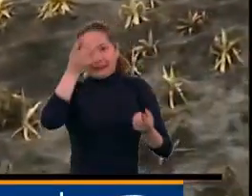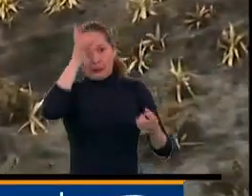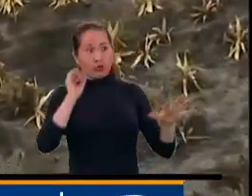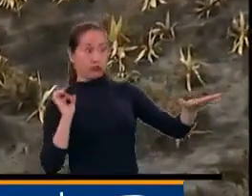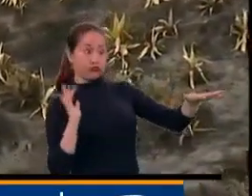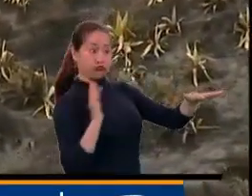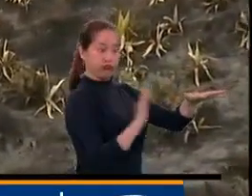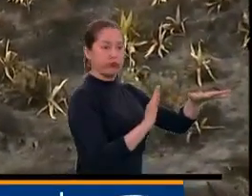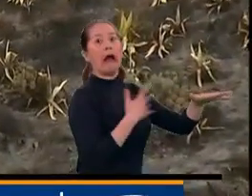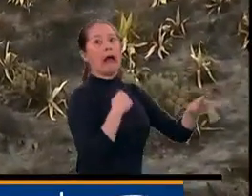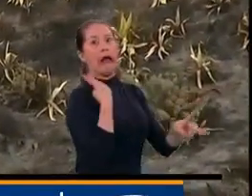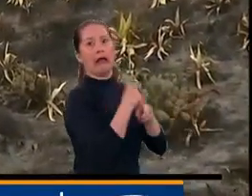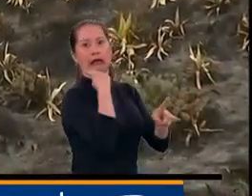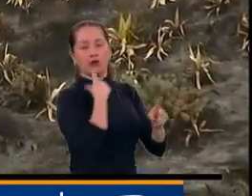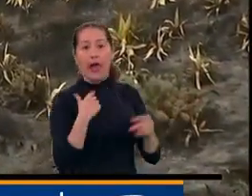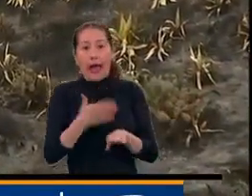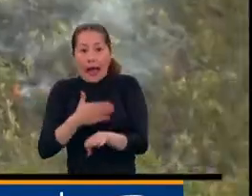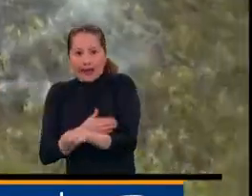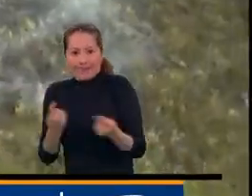forestal.